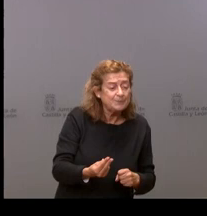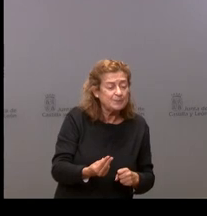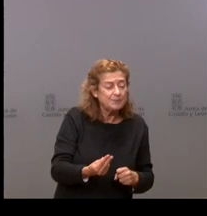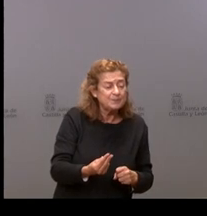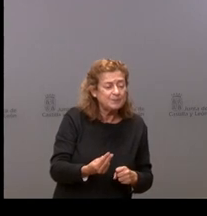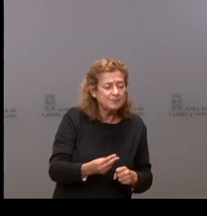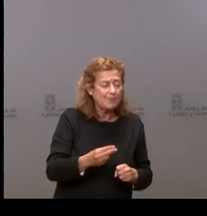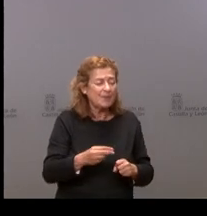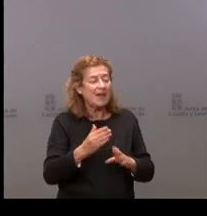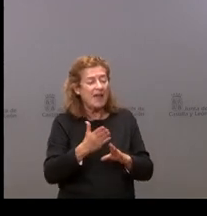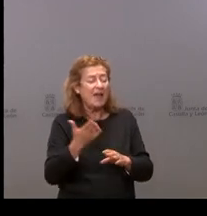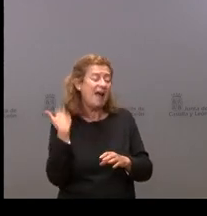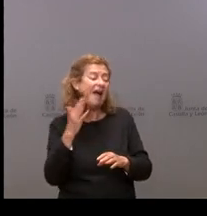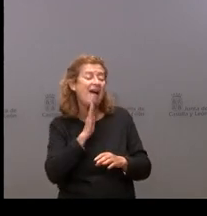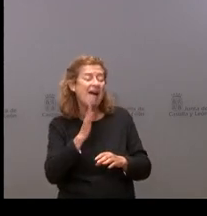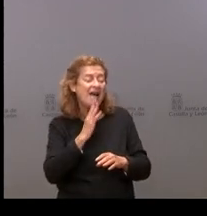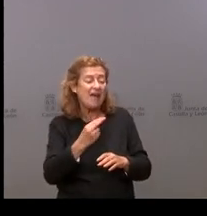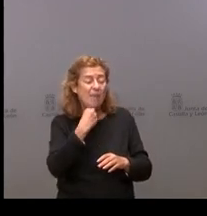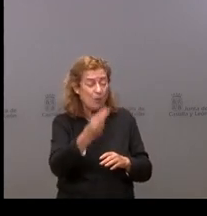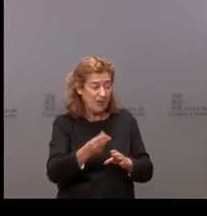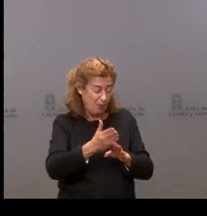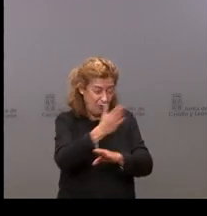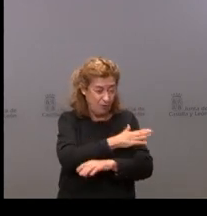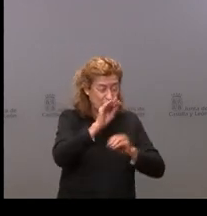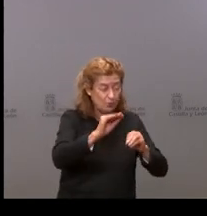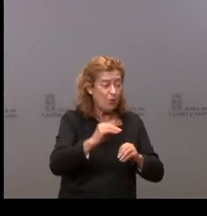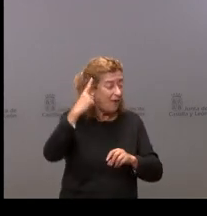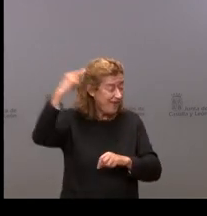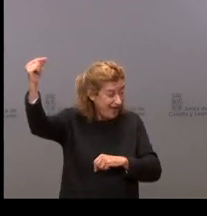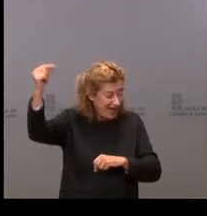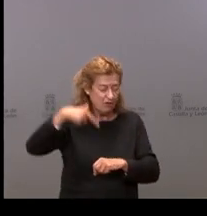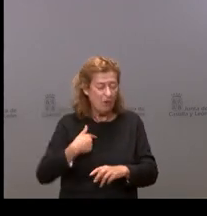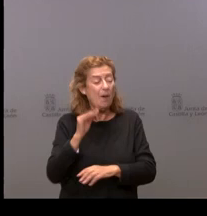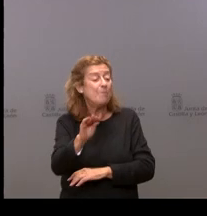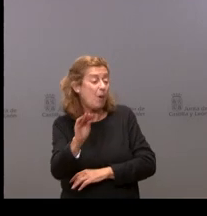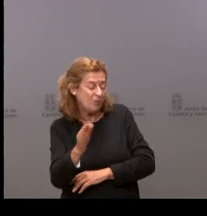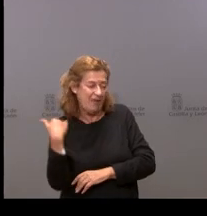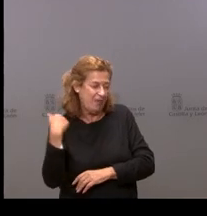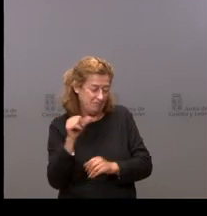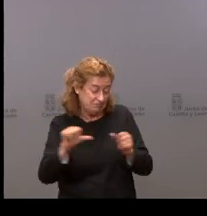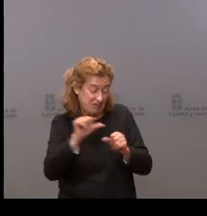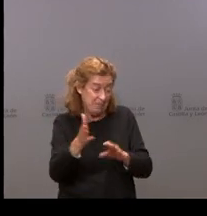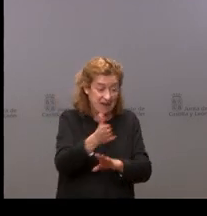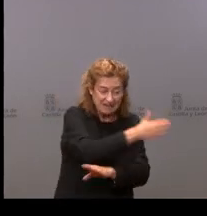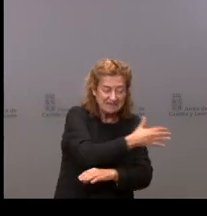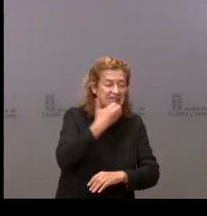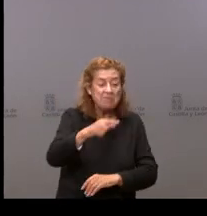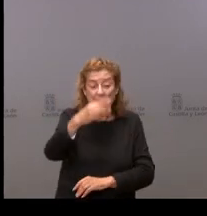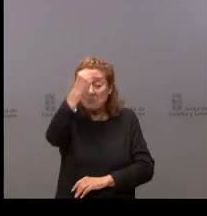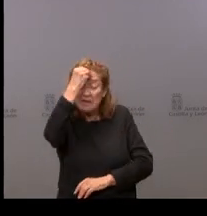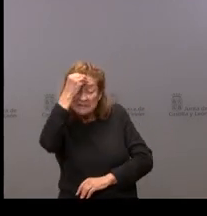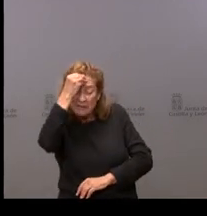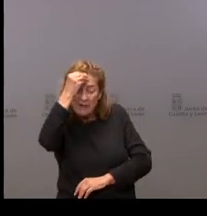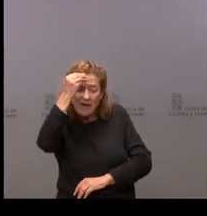Hace al anterior portavoz al que le precedió en el cargo, al señor Igea, le preguntamos hace unas semanas si consideraba que